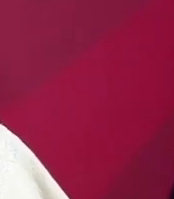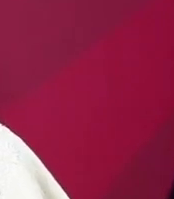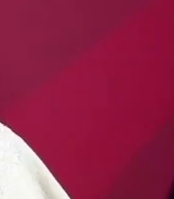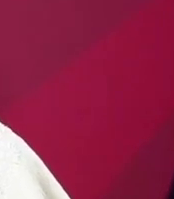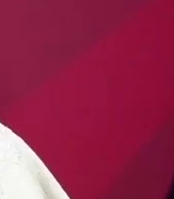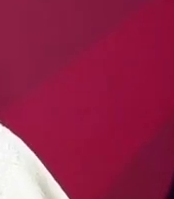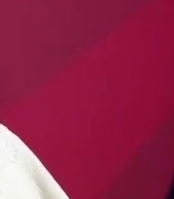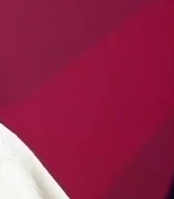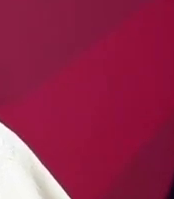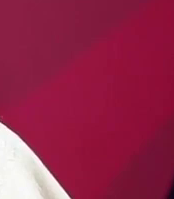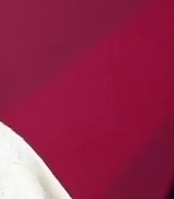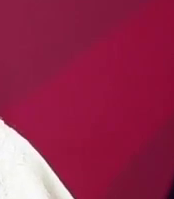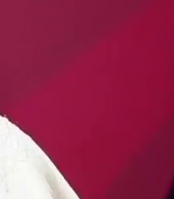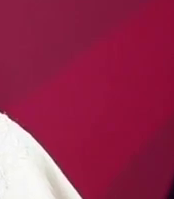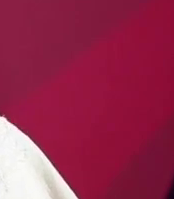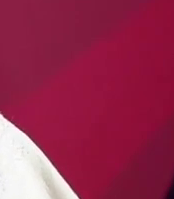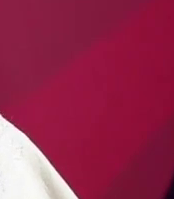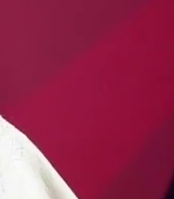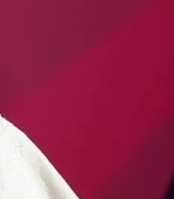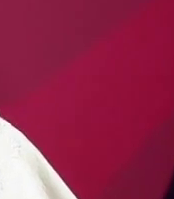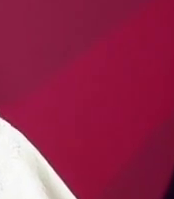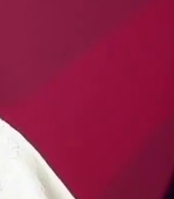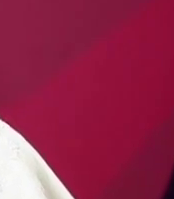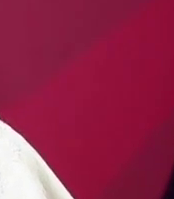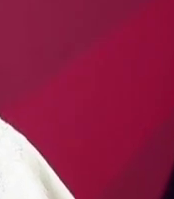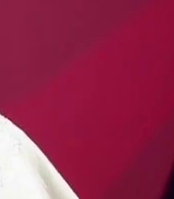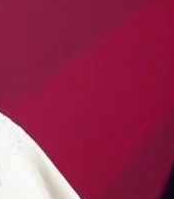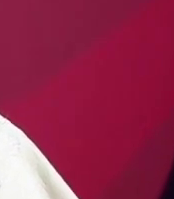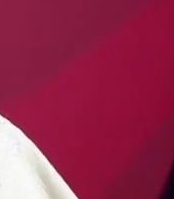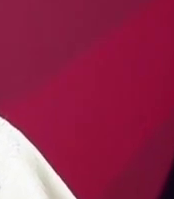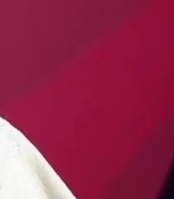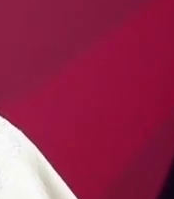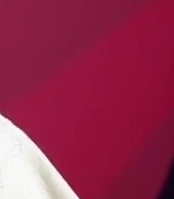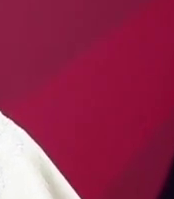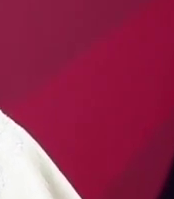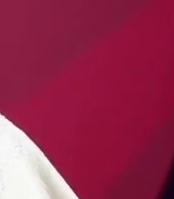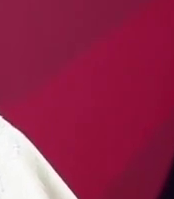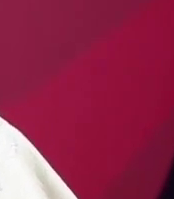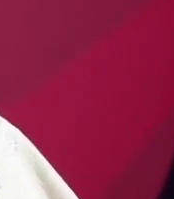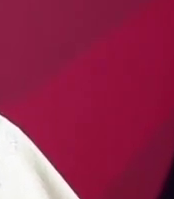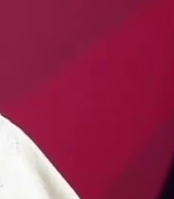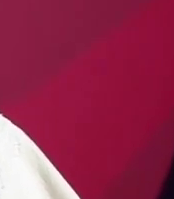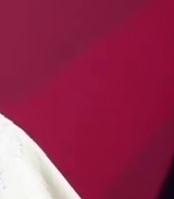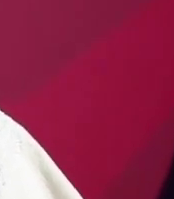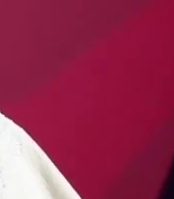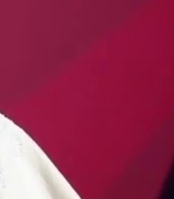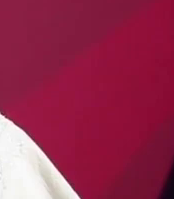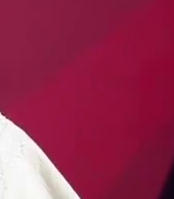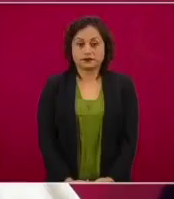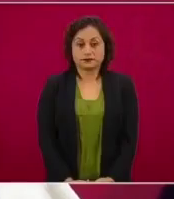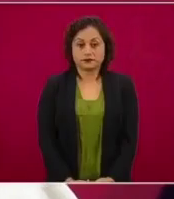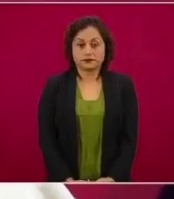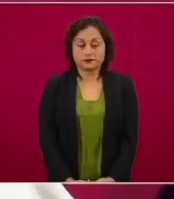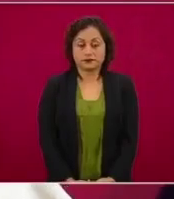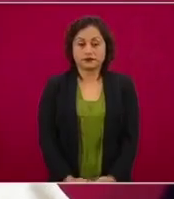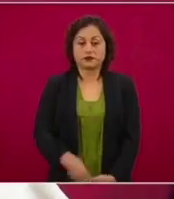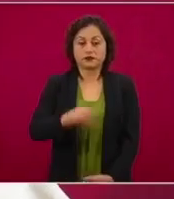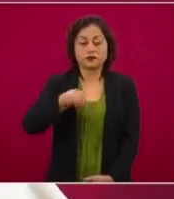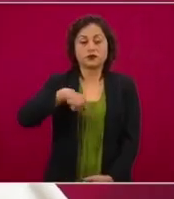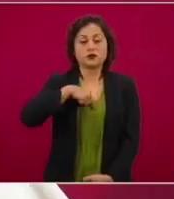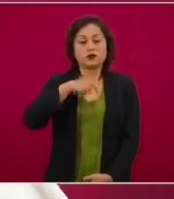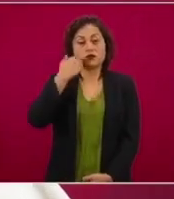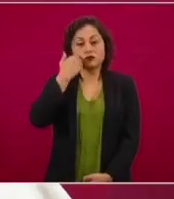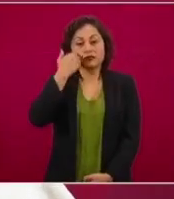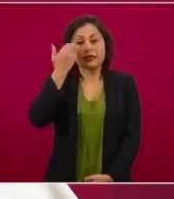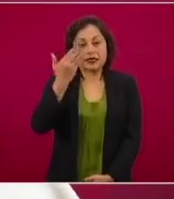una niña, una mujer, adolescente, una mujer es encontrada con vida. Queremos encontrar a todas con vida.